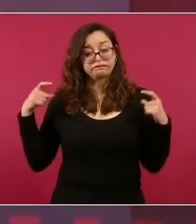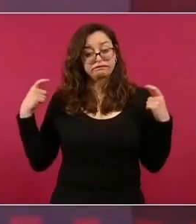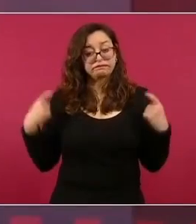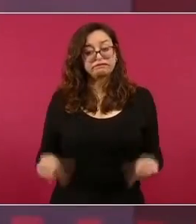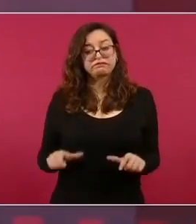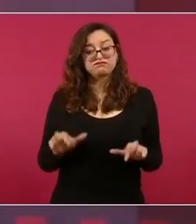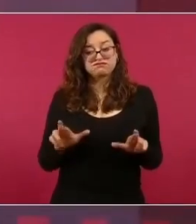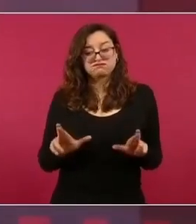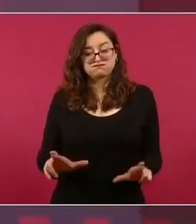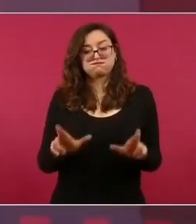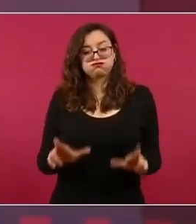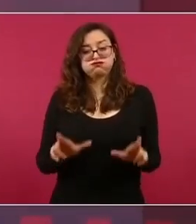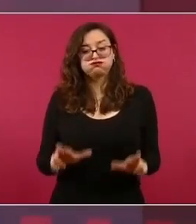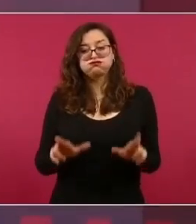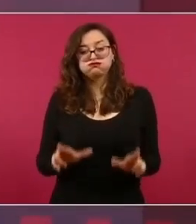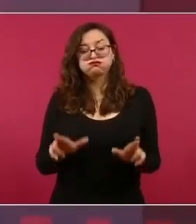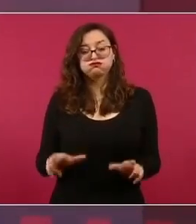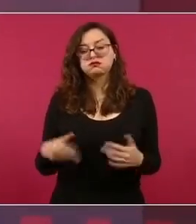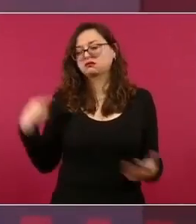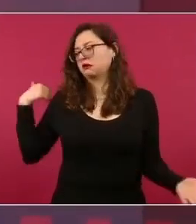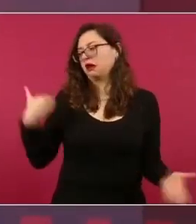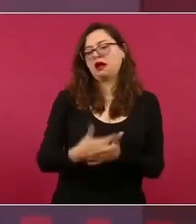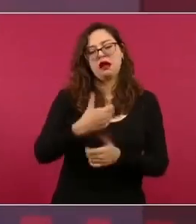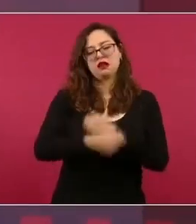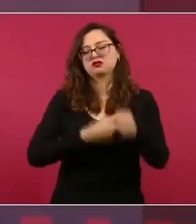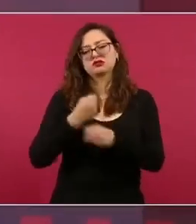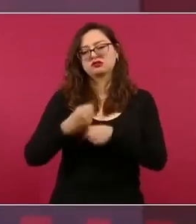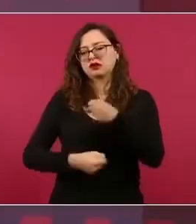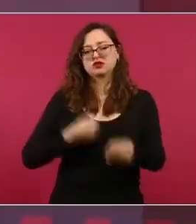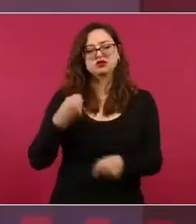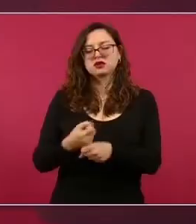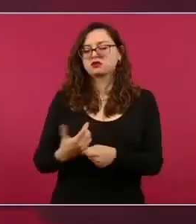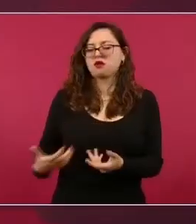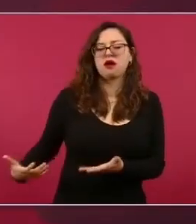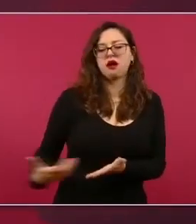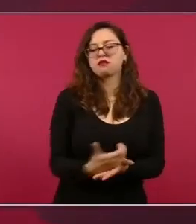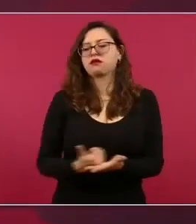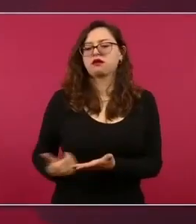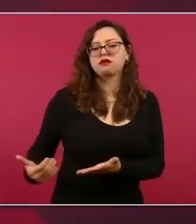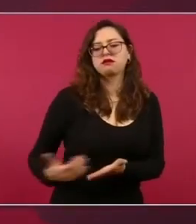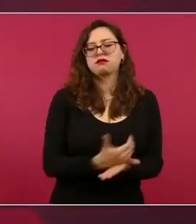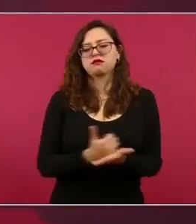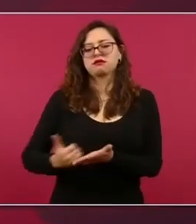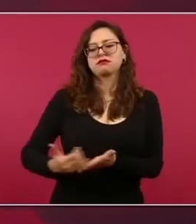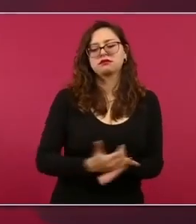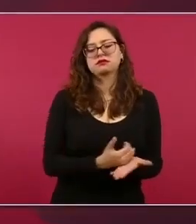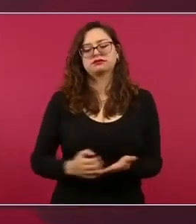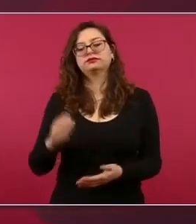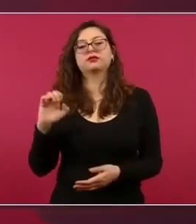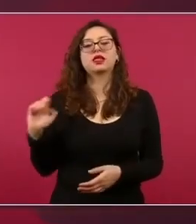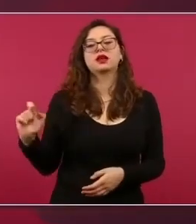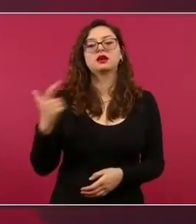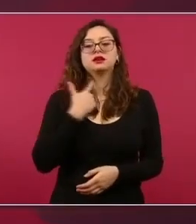que se han beneficiado de la política neoliberal o neoporfirista